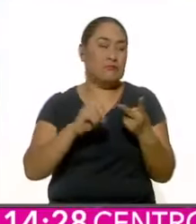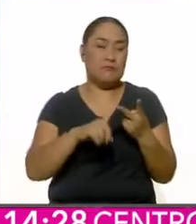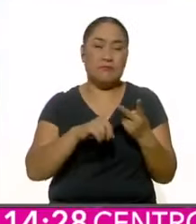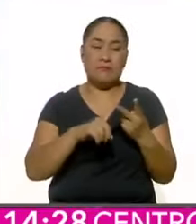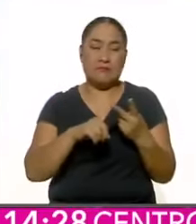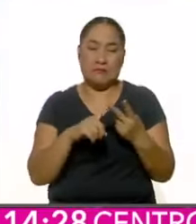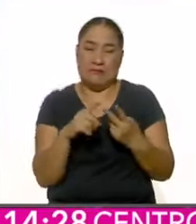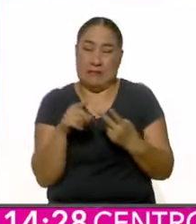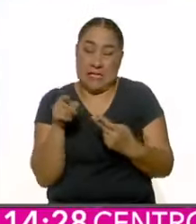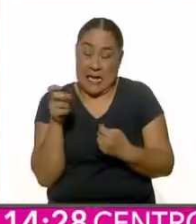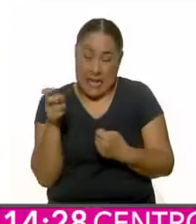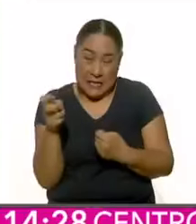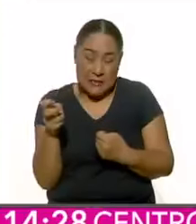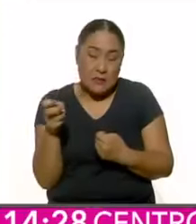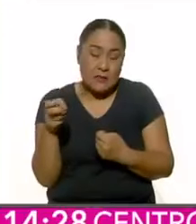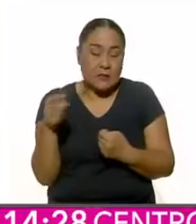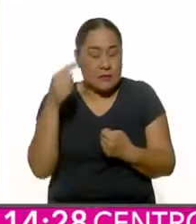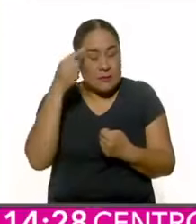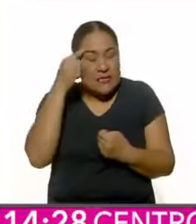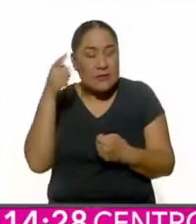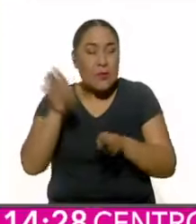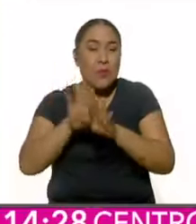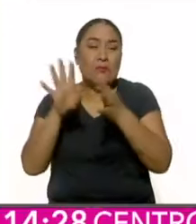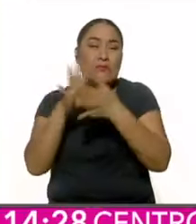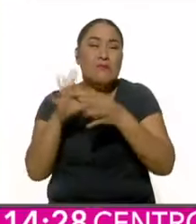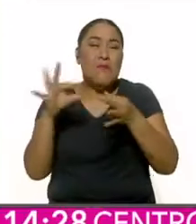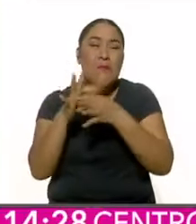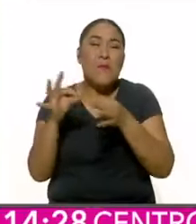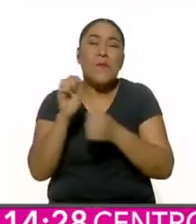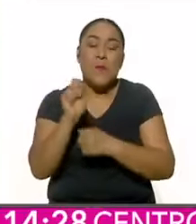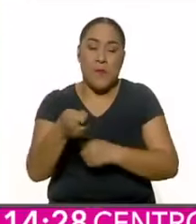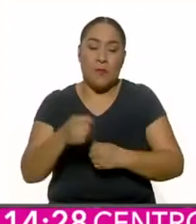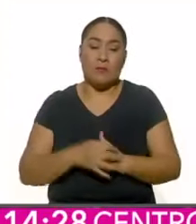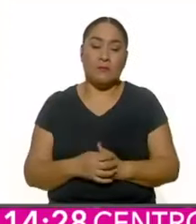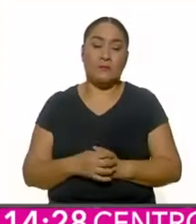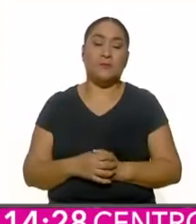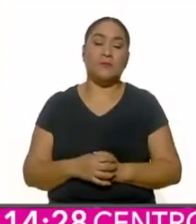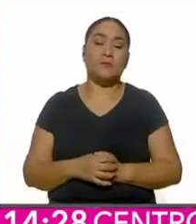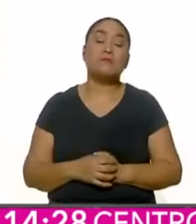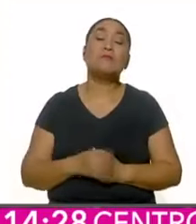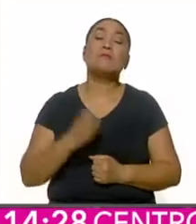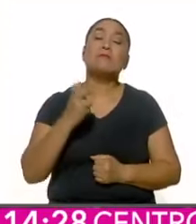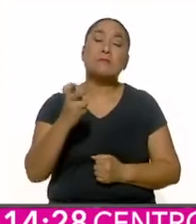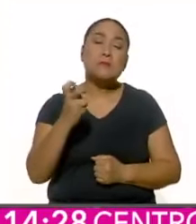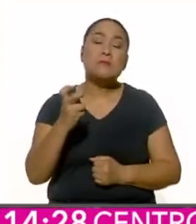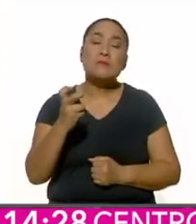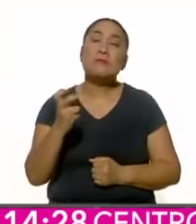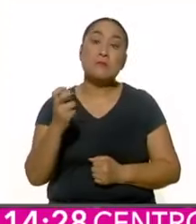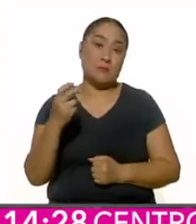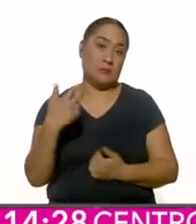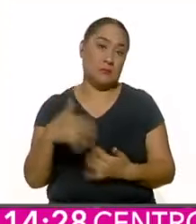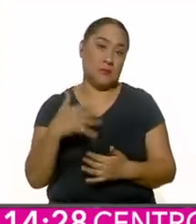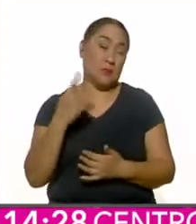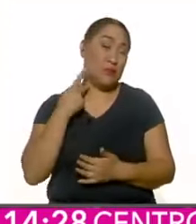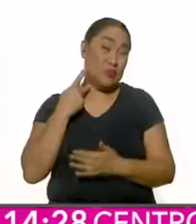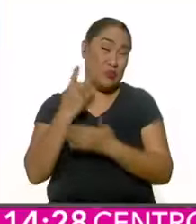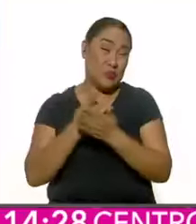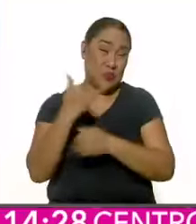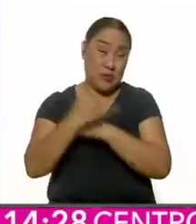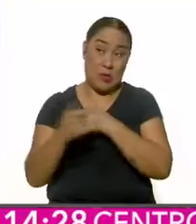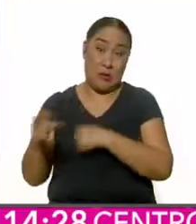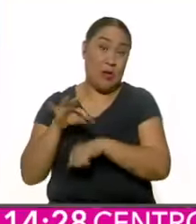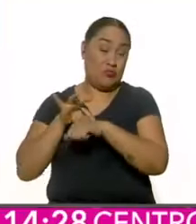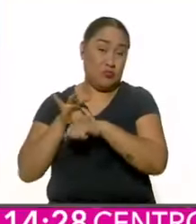Ese es el ropaje al que se refiere Unamuno. Es el proyecto político que encarnan y